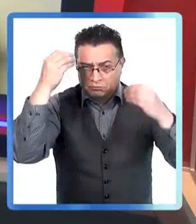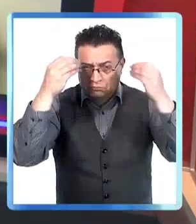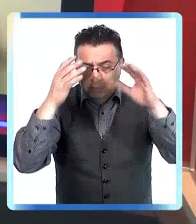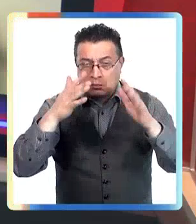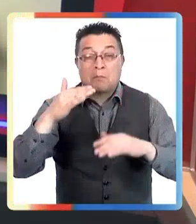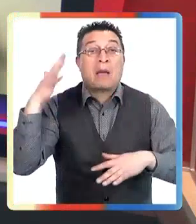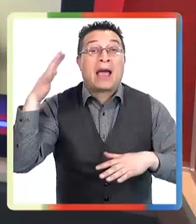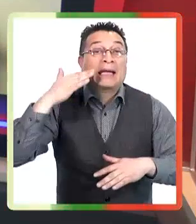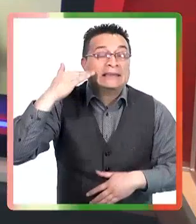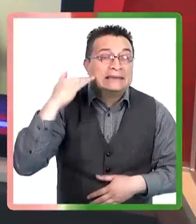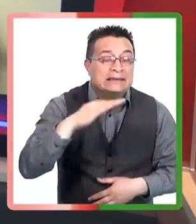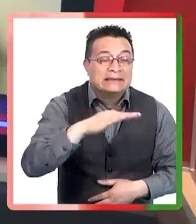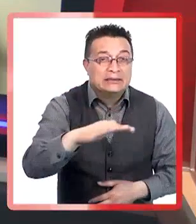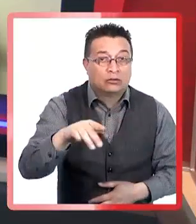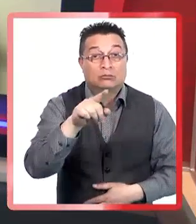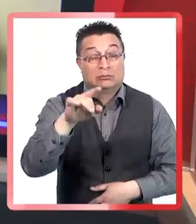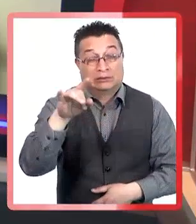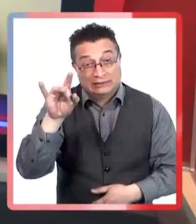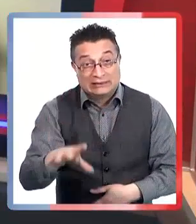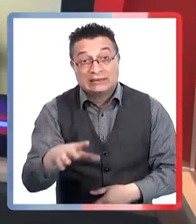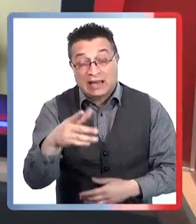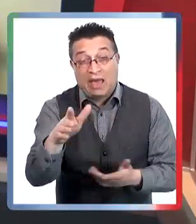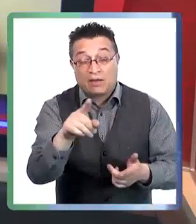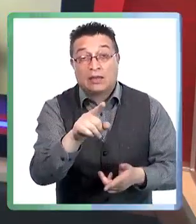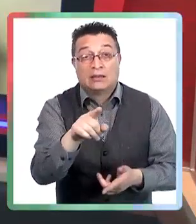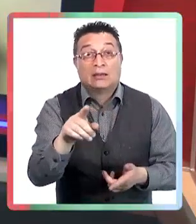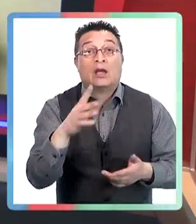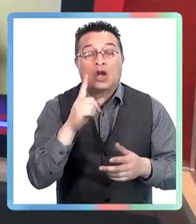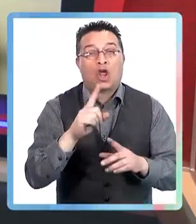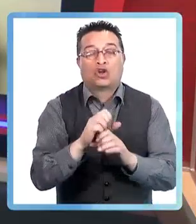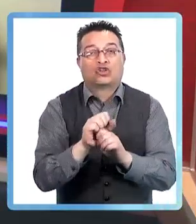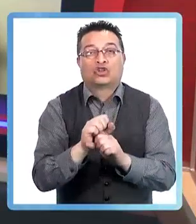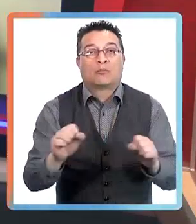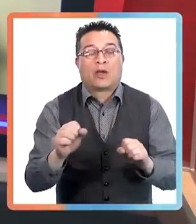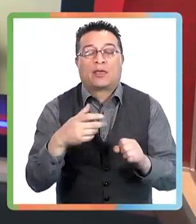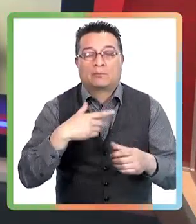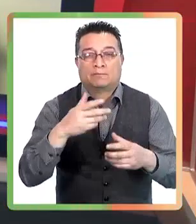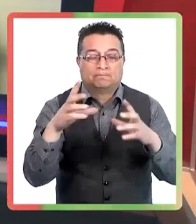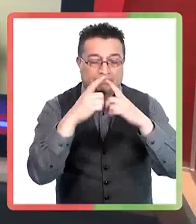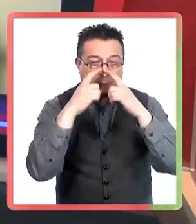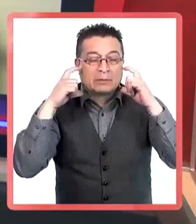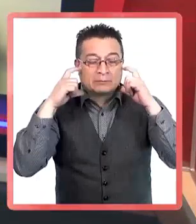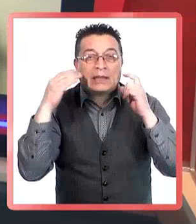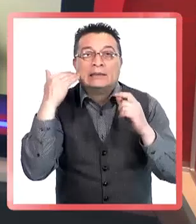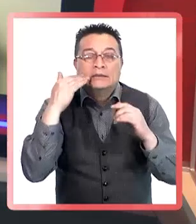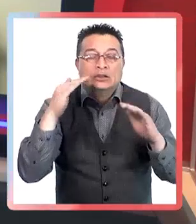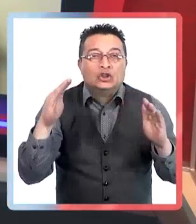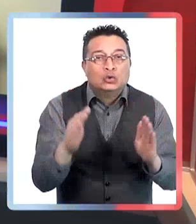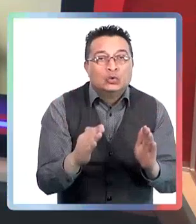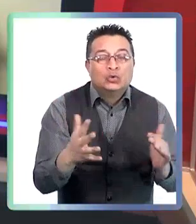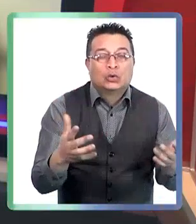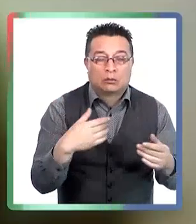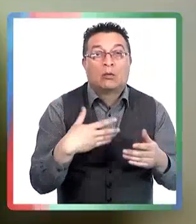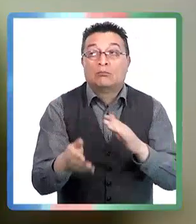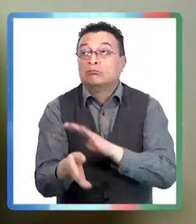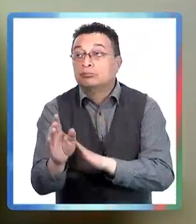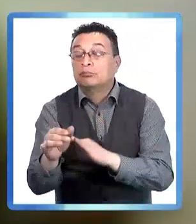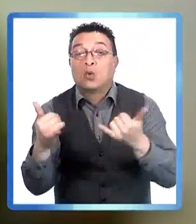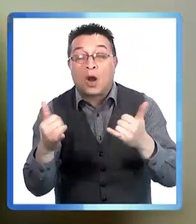jugando y los más chiquititos ni qué decir. Entonces, yo creo que ahí hay un foco de riesgo que hay que todavía tratar con mayor cuidado.